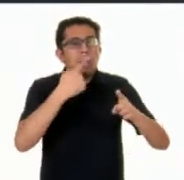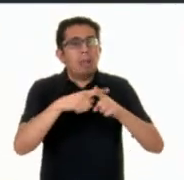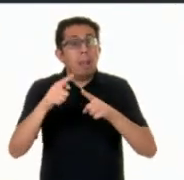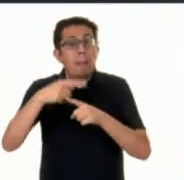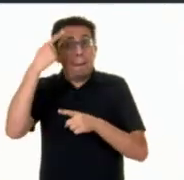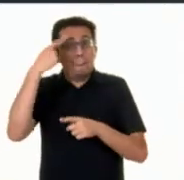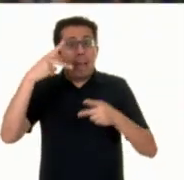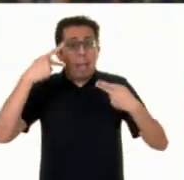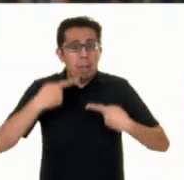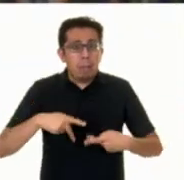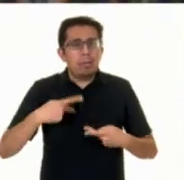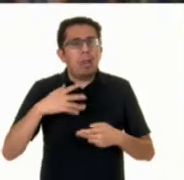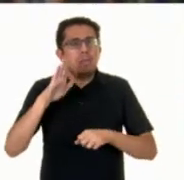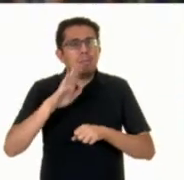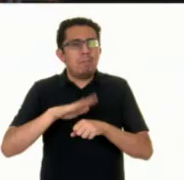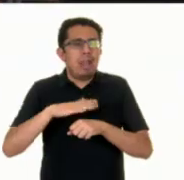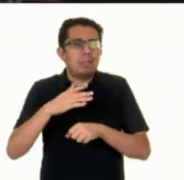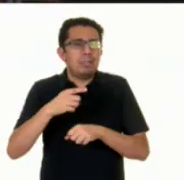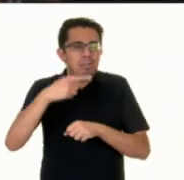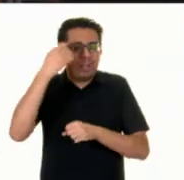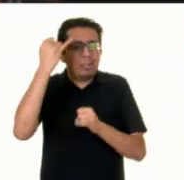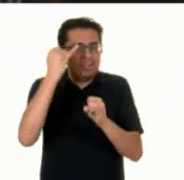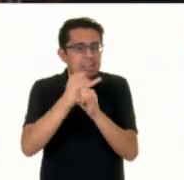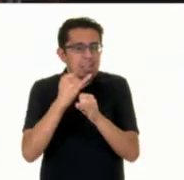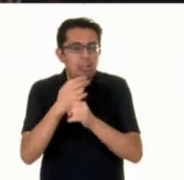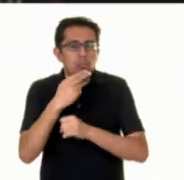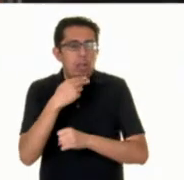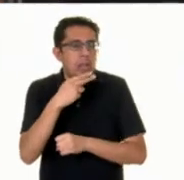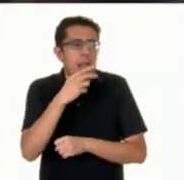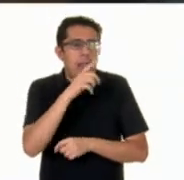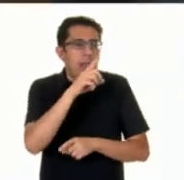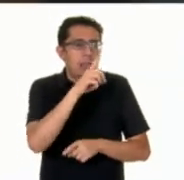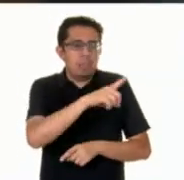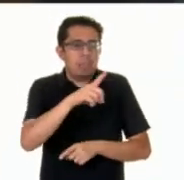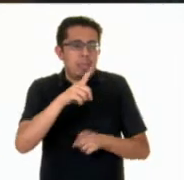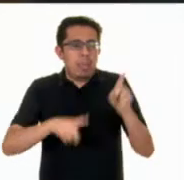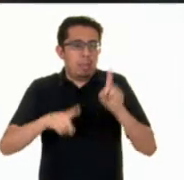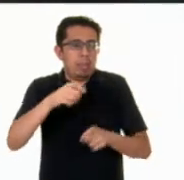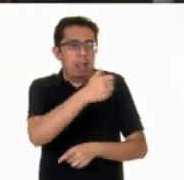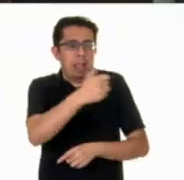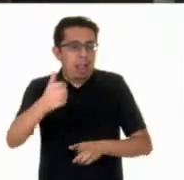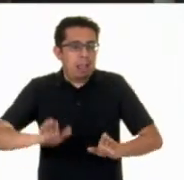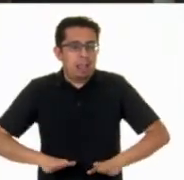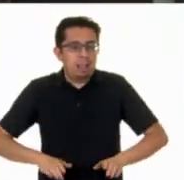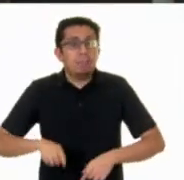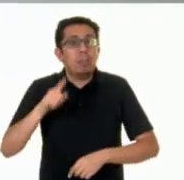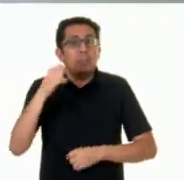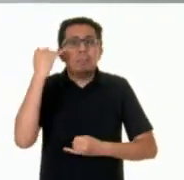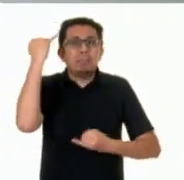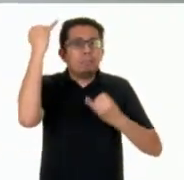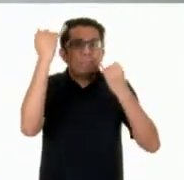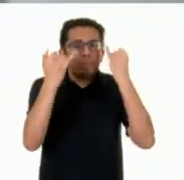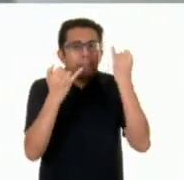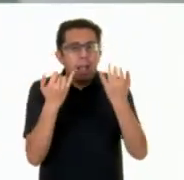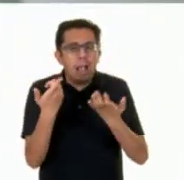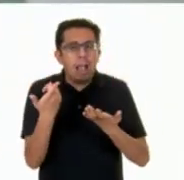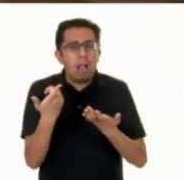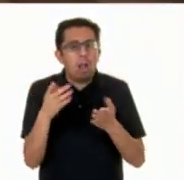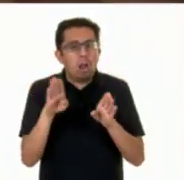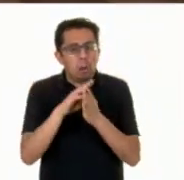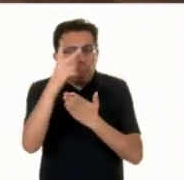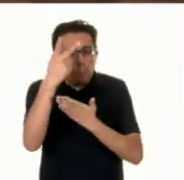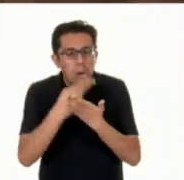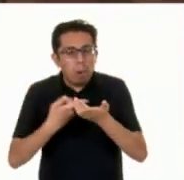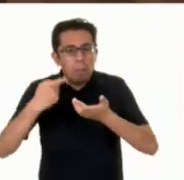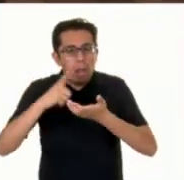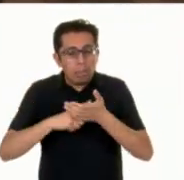usuarios naveguen más fácil y de acuerdo a sus necesidades específicas. Lo que tú imaginas que un software debería de hacer,